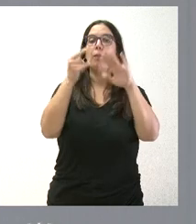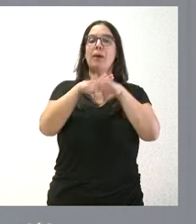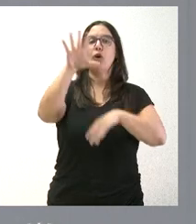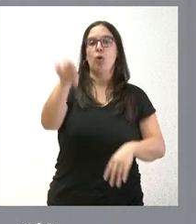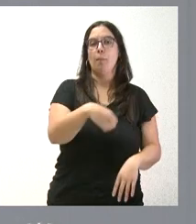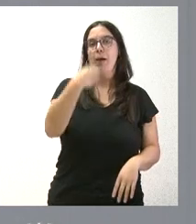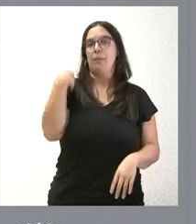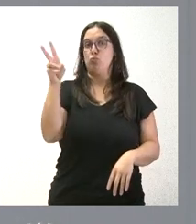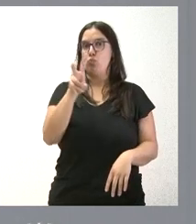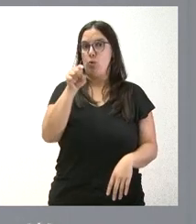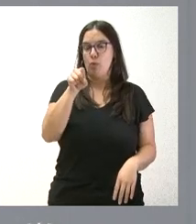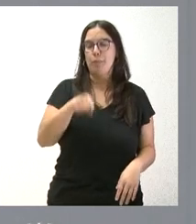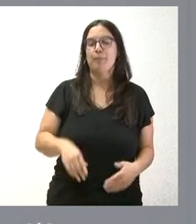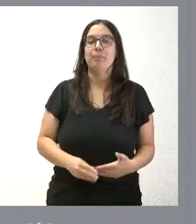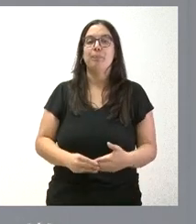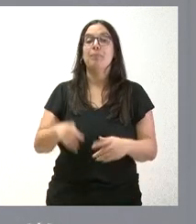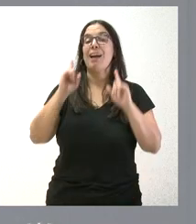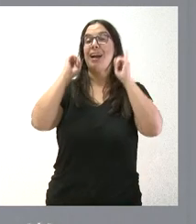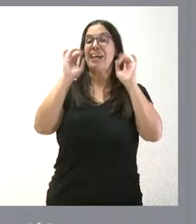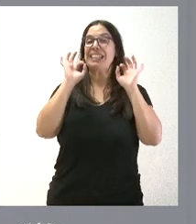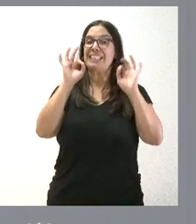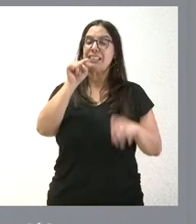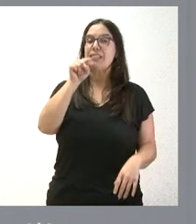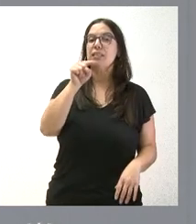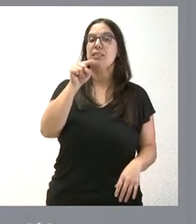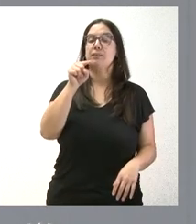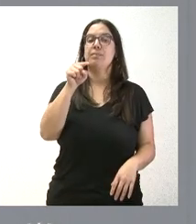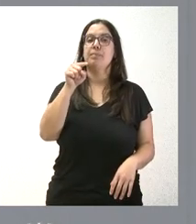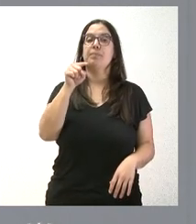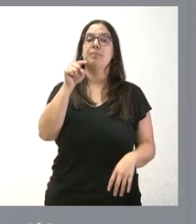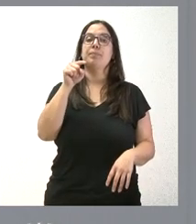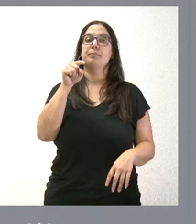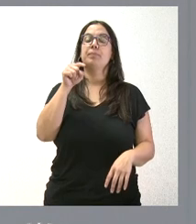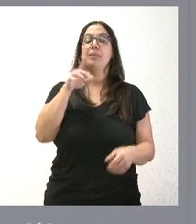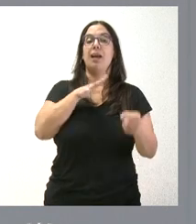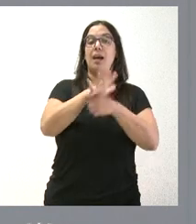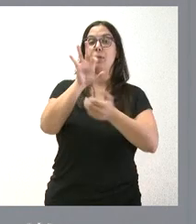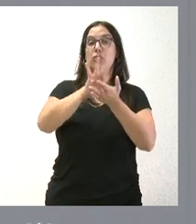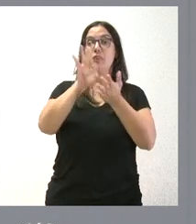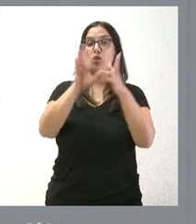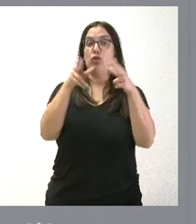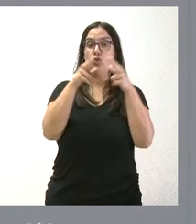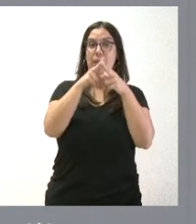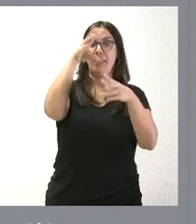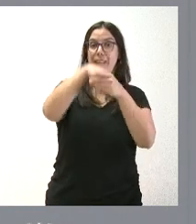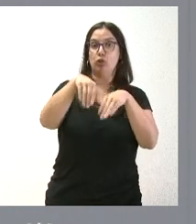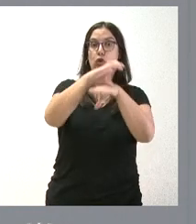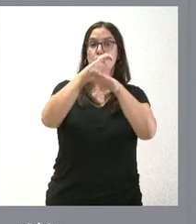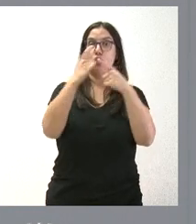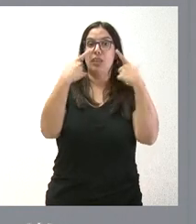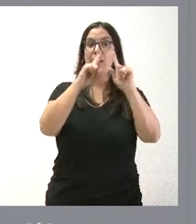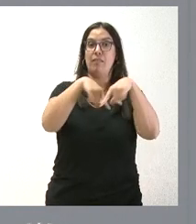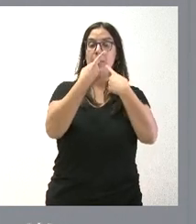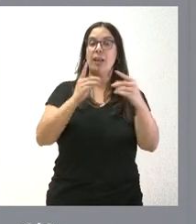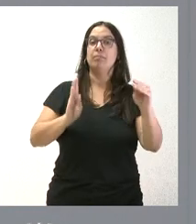innovadora. Este caso concreto de actuaciones en el ámbito de los servicios sociales y de la Consejería de Familia tiene una financiación